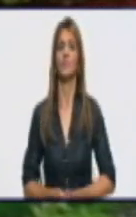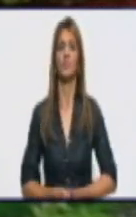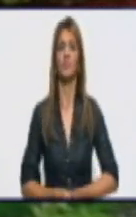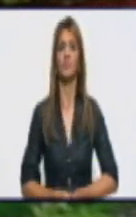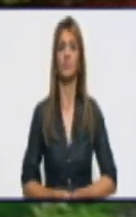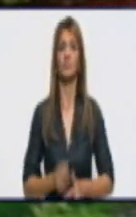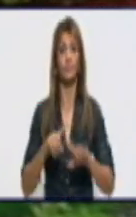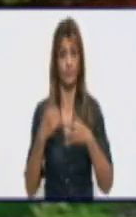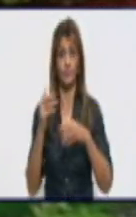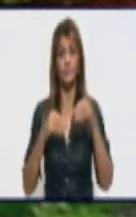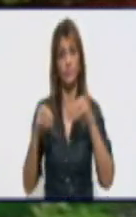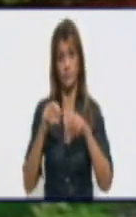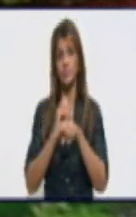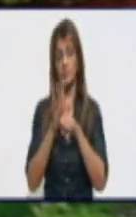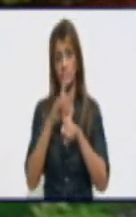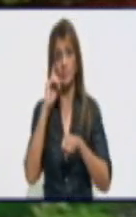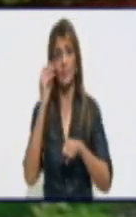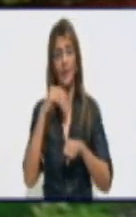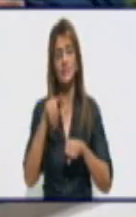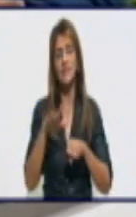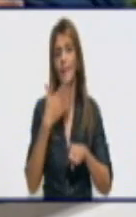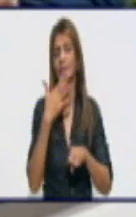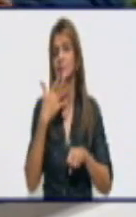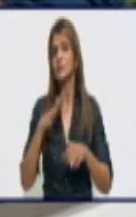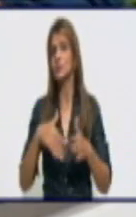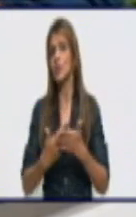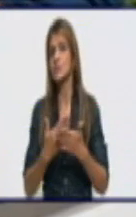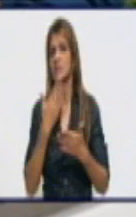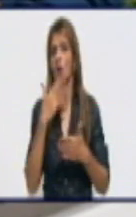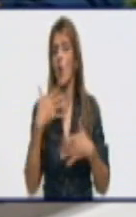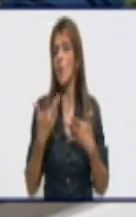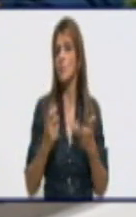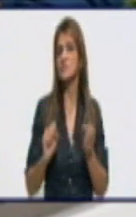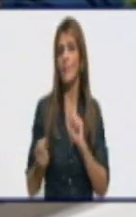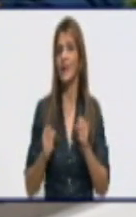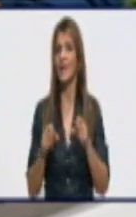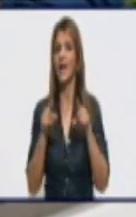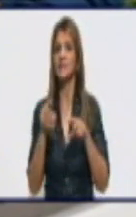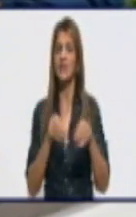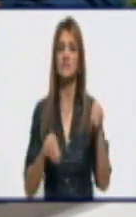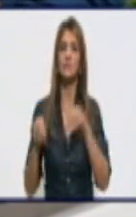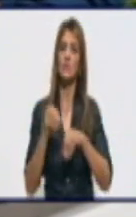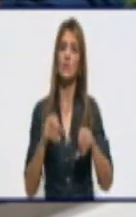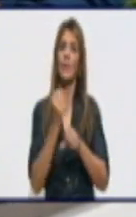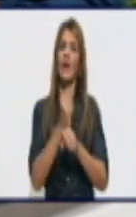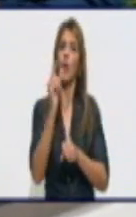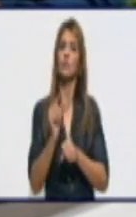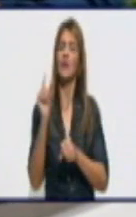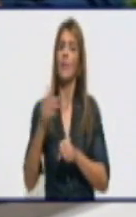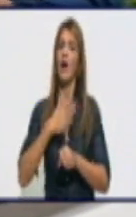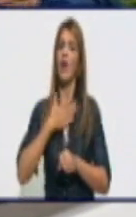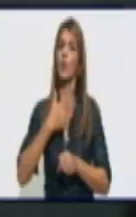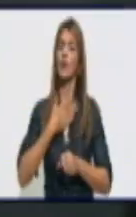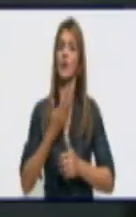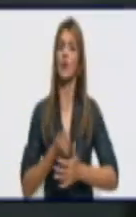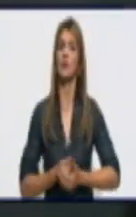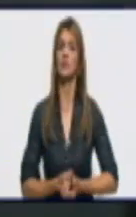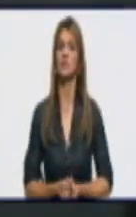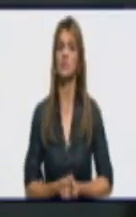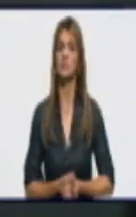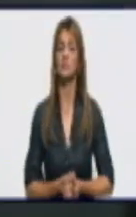¿Cómo, digamos, se maneja esta situación para con los trabajadores por cuenta propia? Bueno, se ha dado la